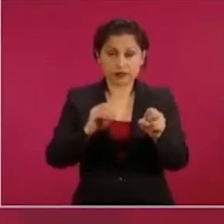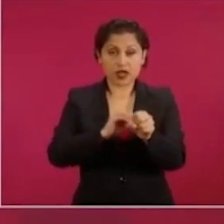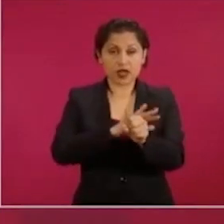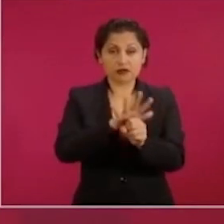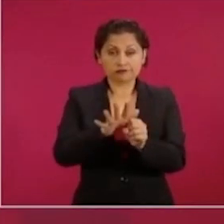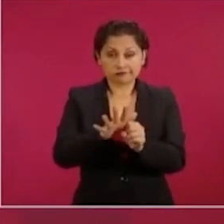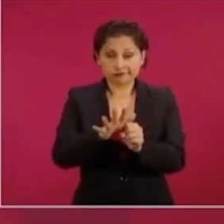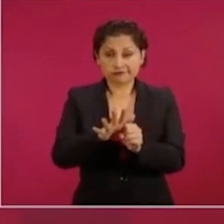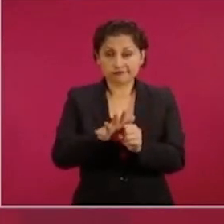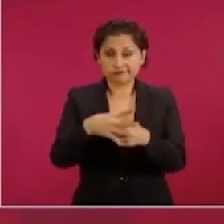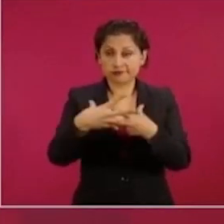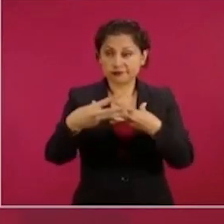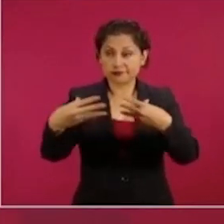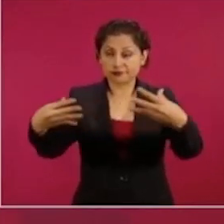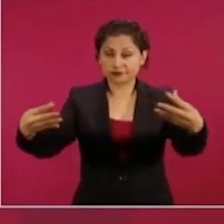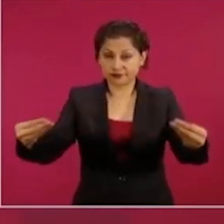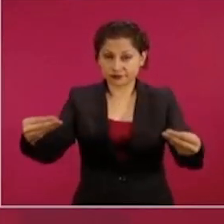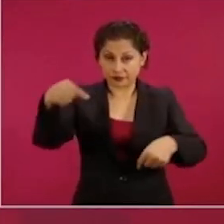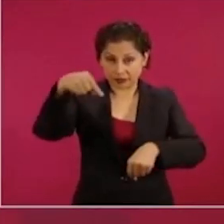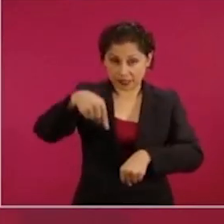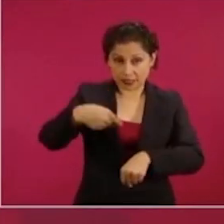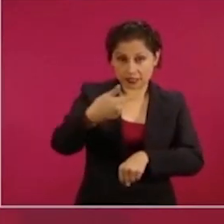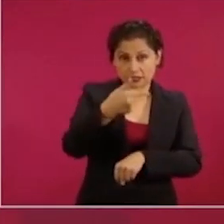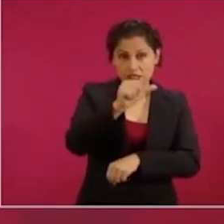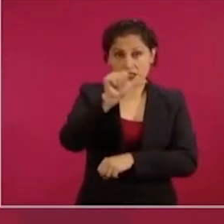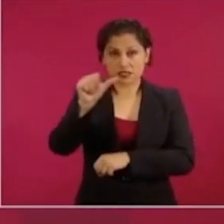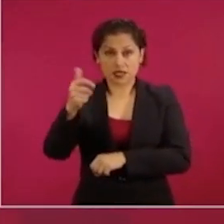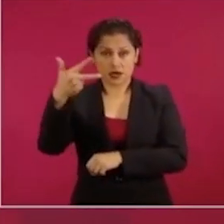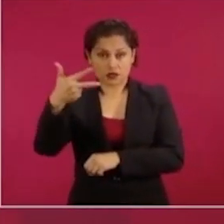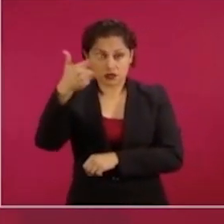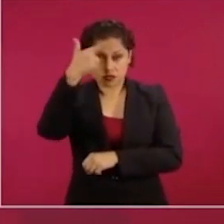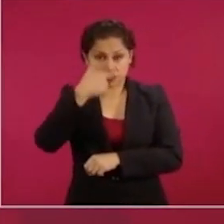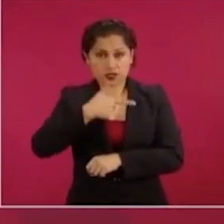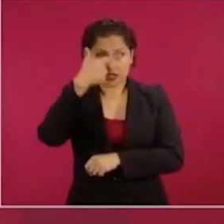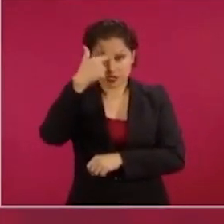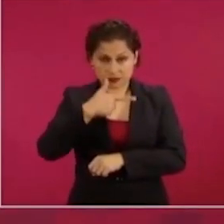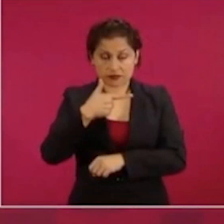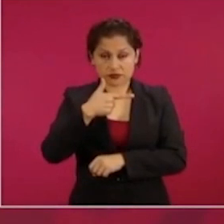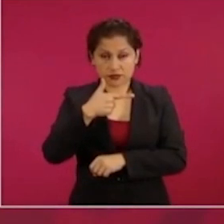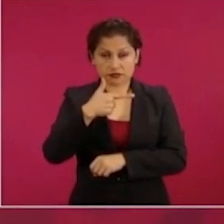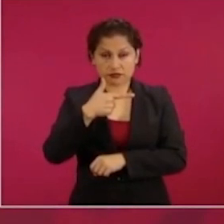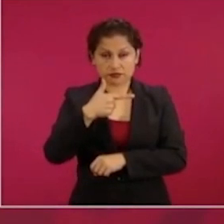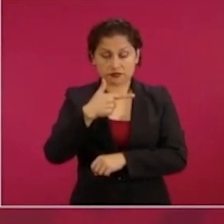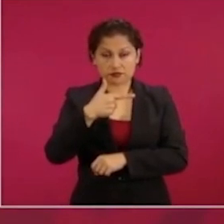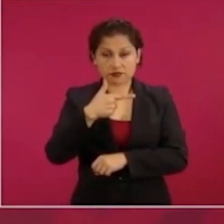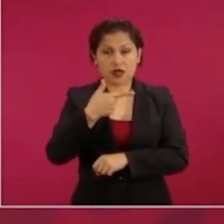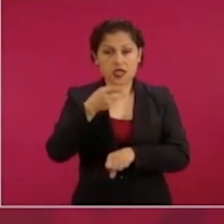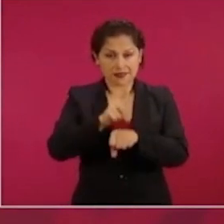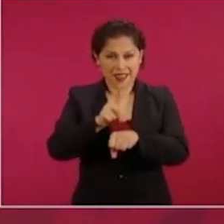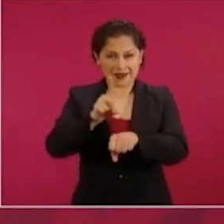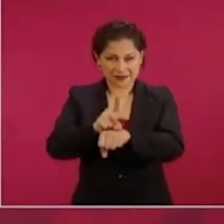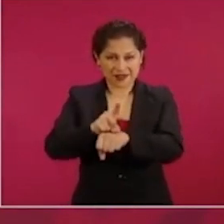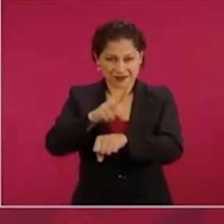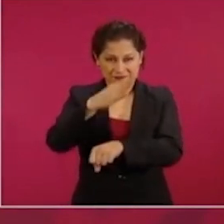De siete a ocho de la noche, todos los días,